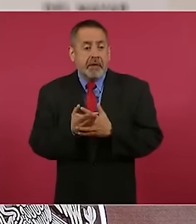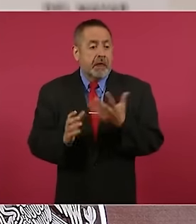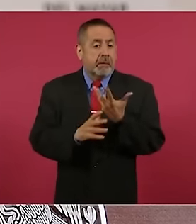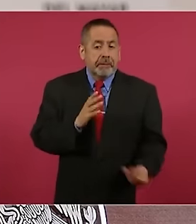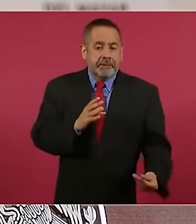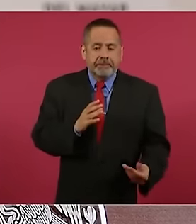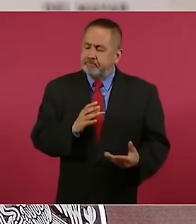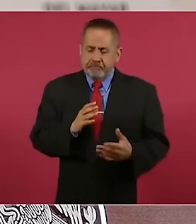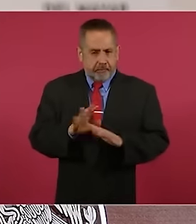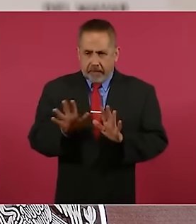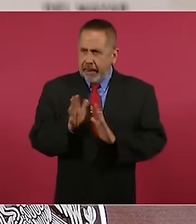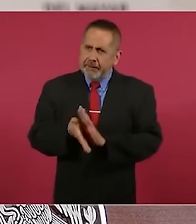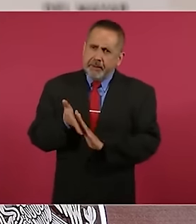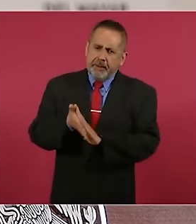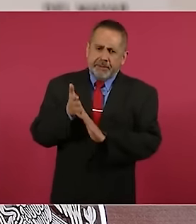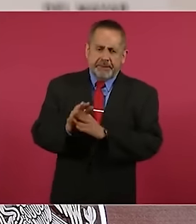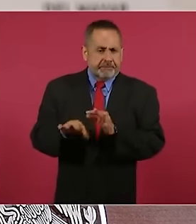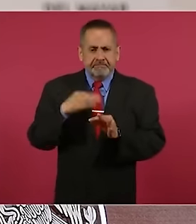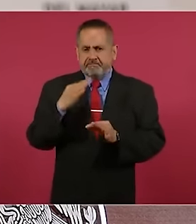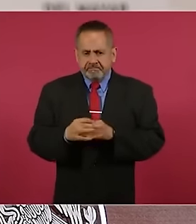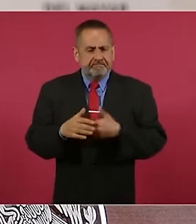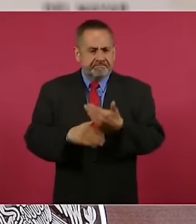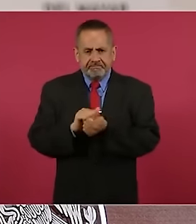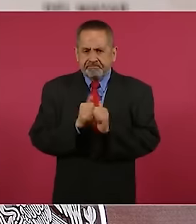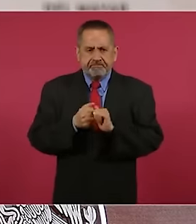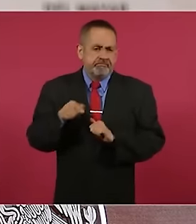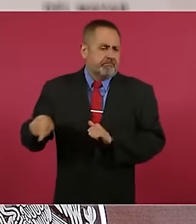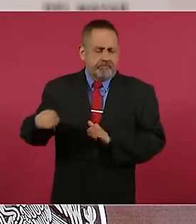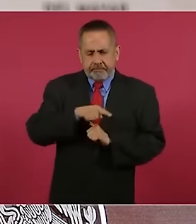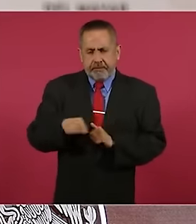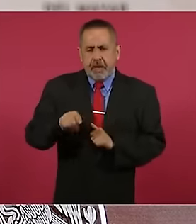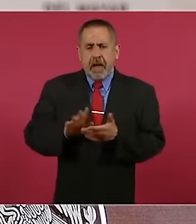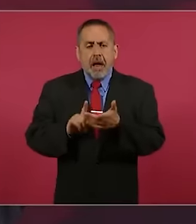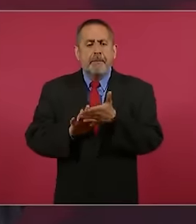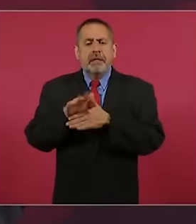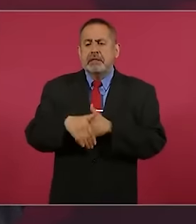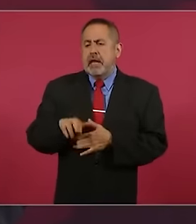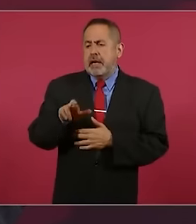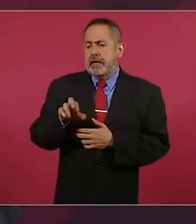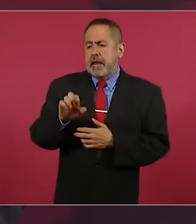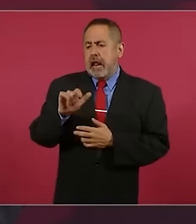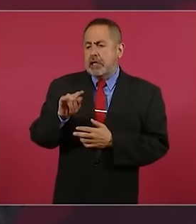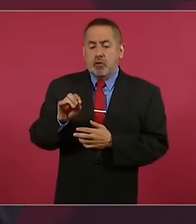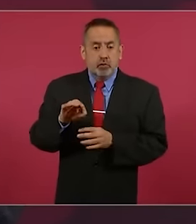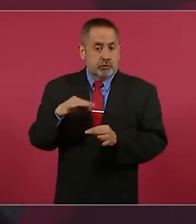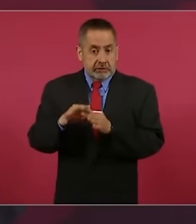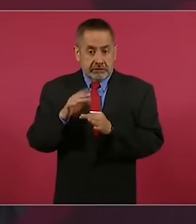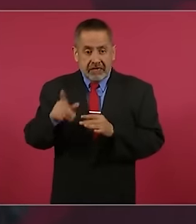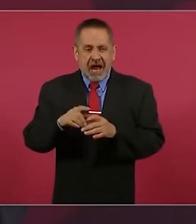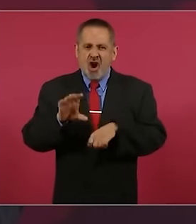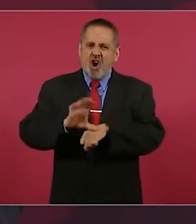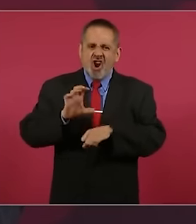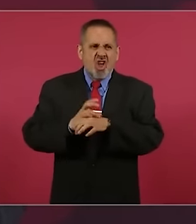Entonces, ya estamos muy avanzados en los trabajos que se está haciendo en la presa El Realito. Repito, se terminaron los trabajos de inyección de